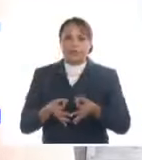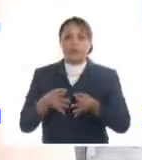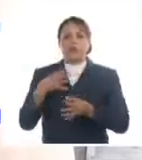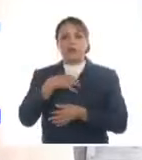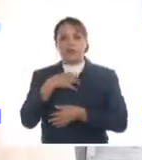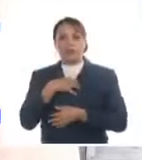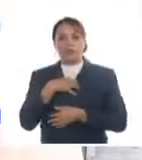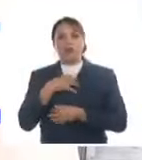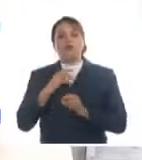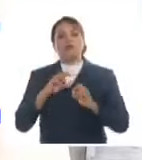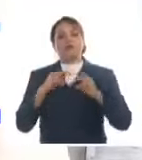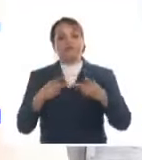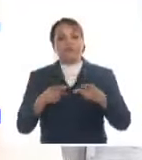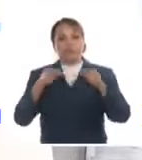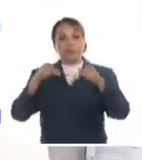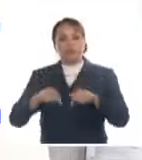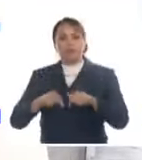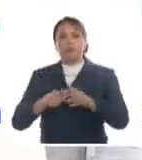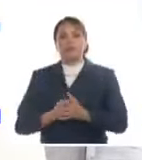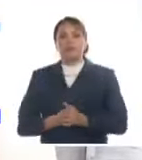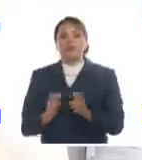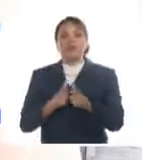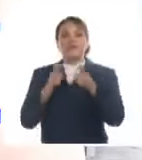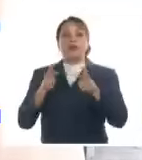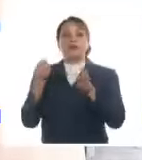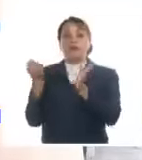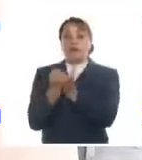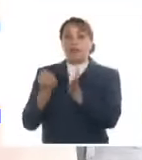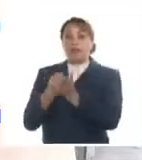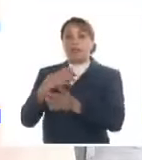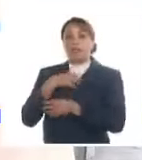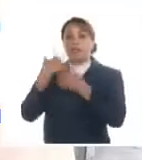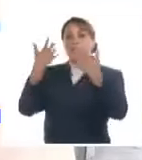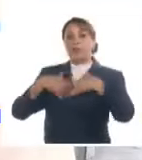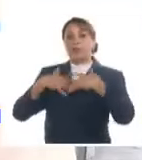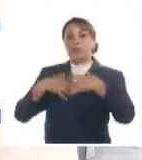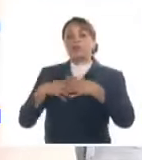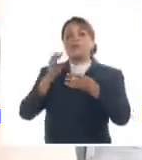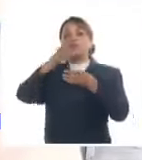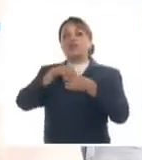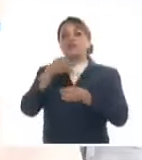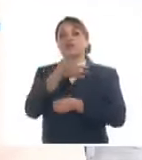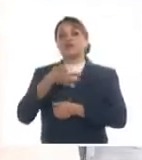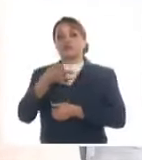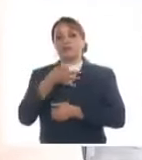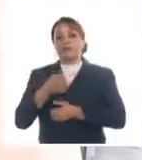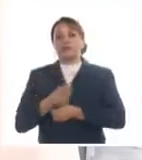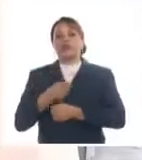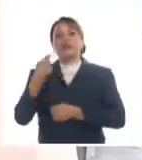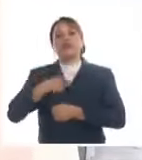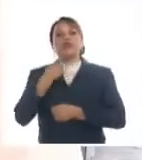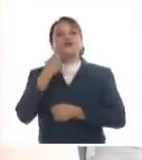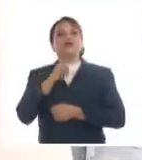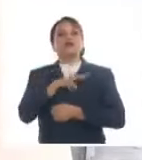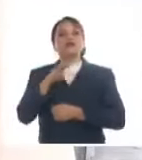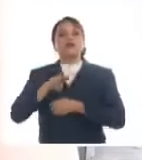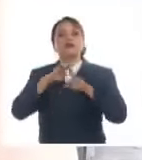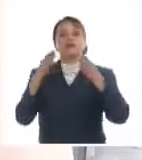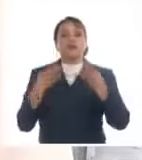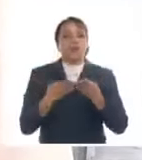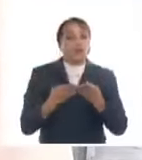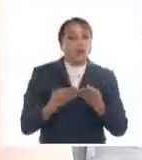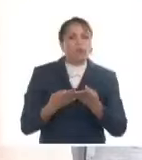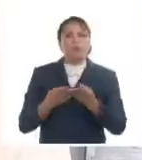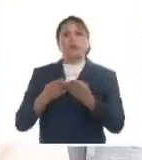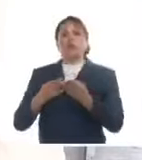seguimos ratificando que la mayor garantía que tenemos es la producción que hay en los municipios, que hay que revisar todo el potencial, revisar los